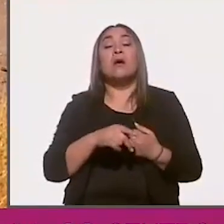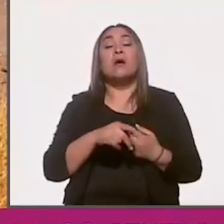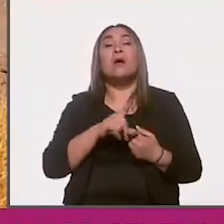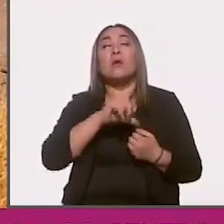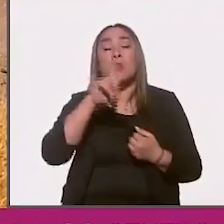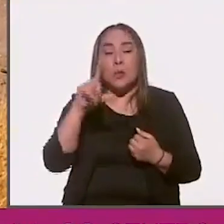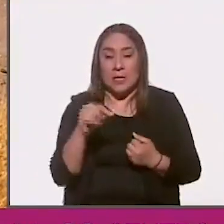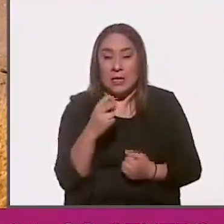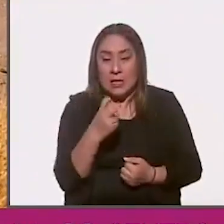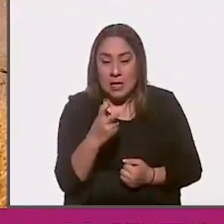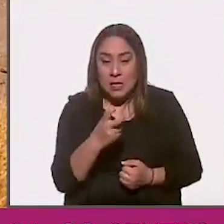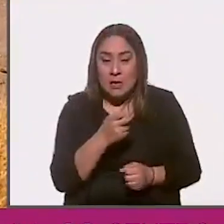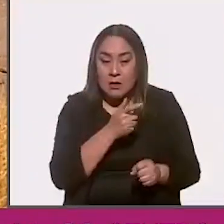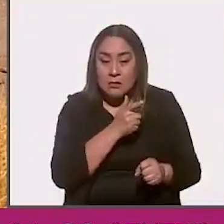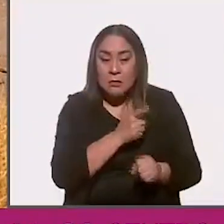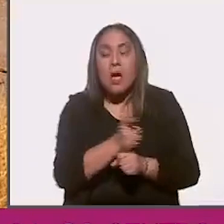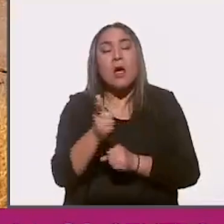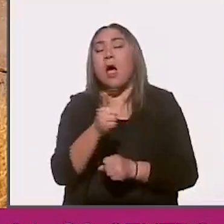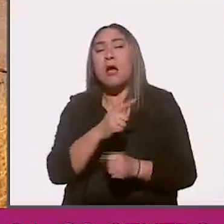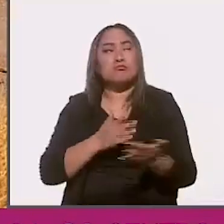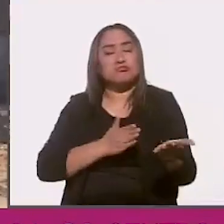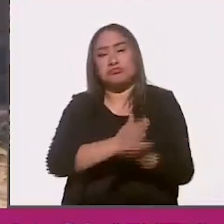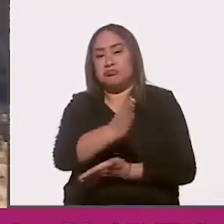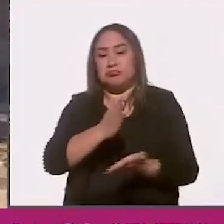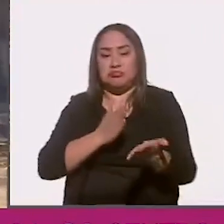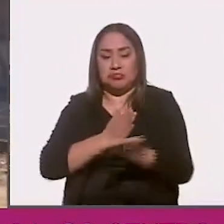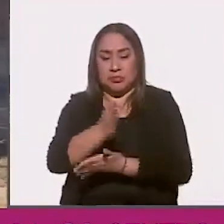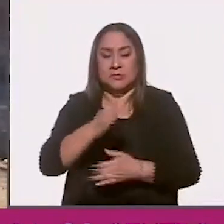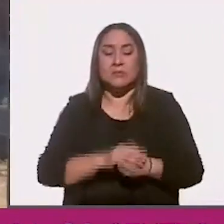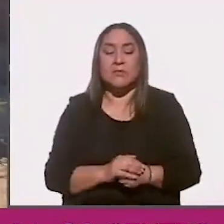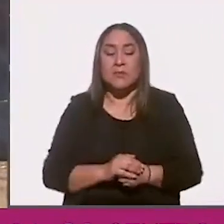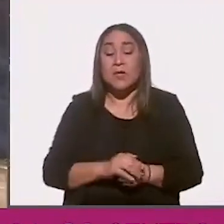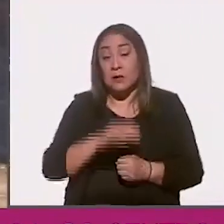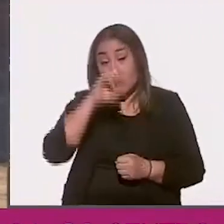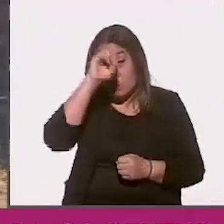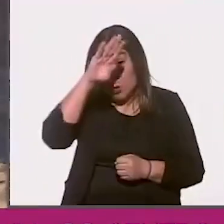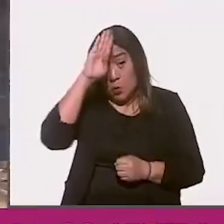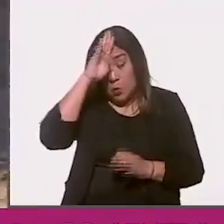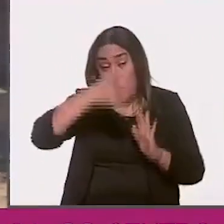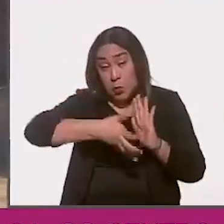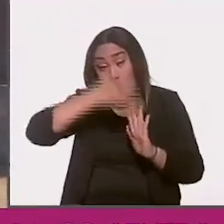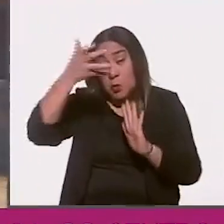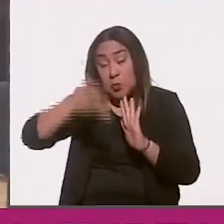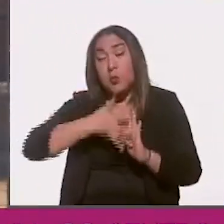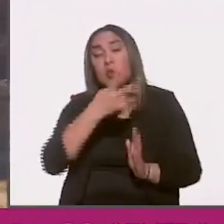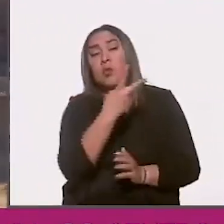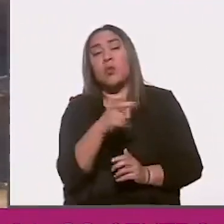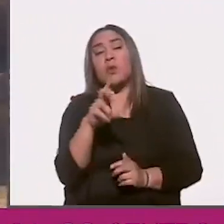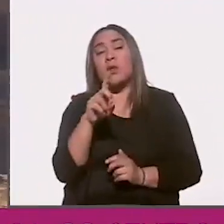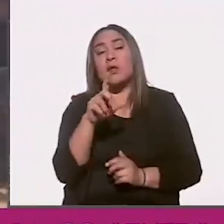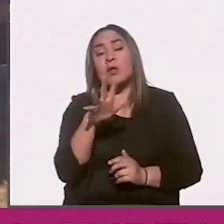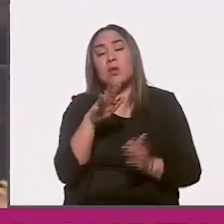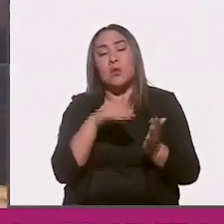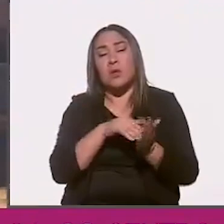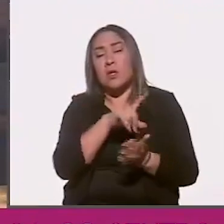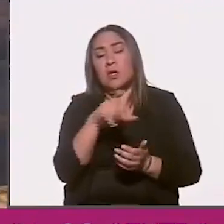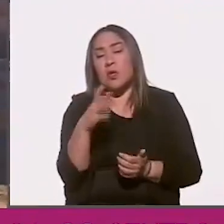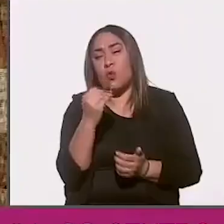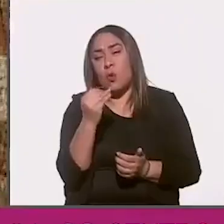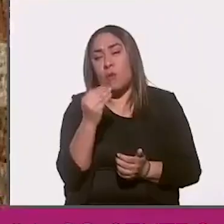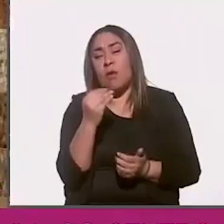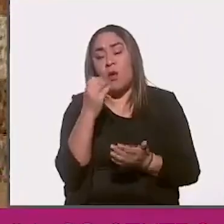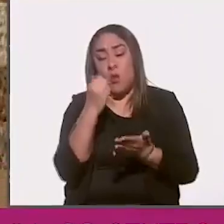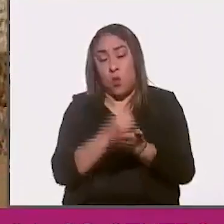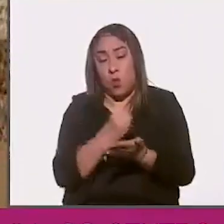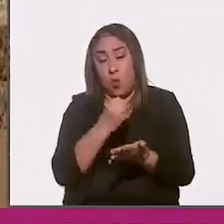podemos entrar. La minera extrajo 236.709 onzas